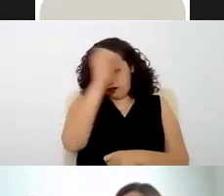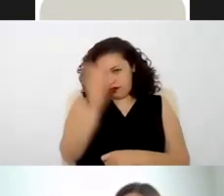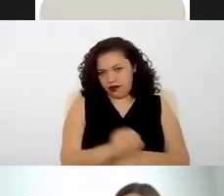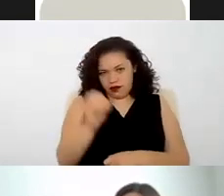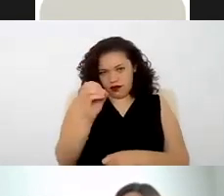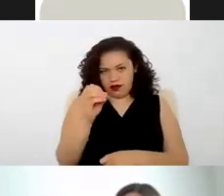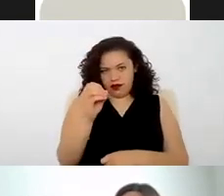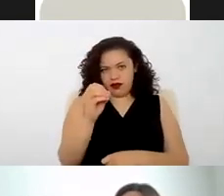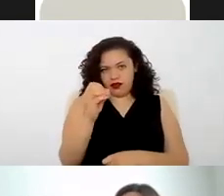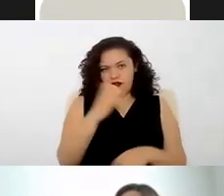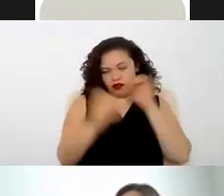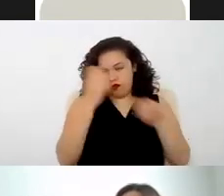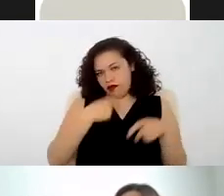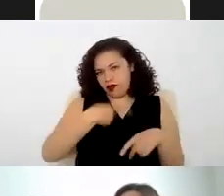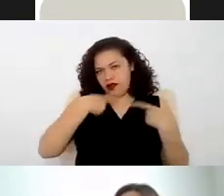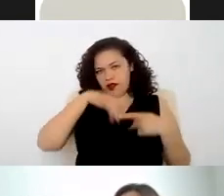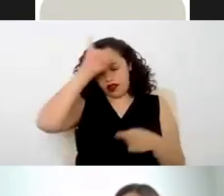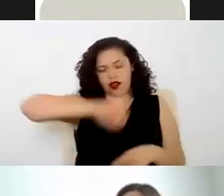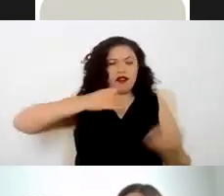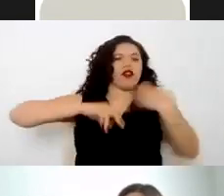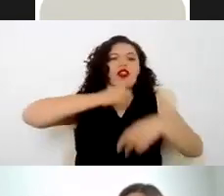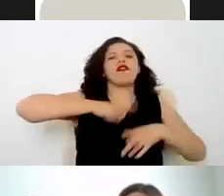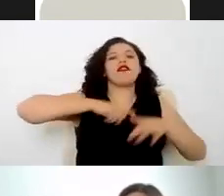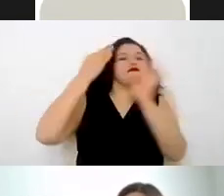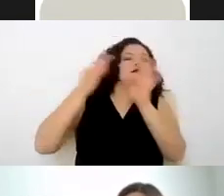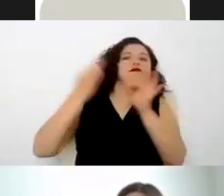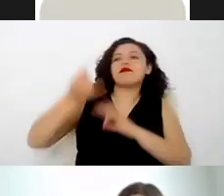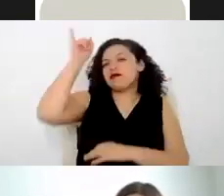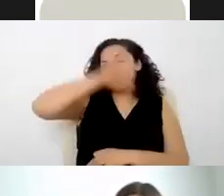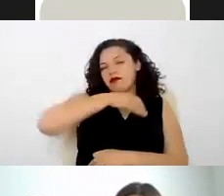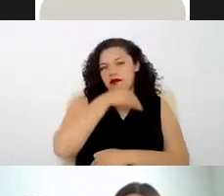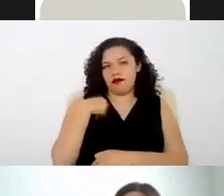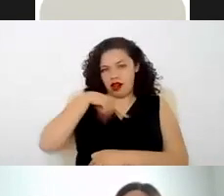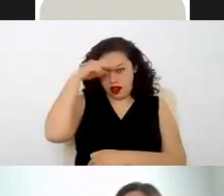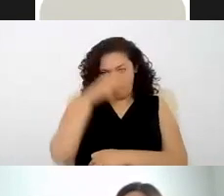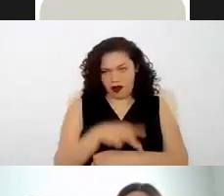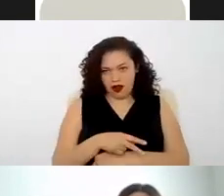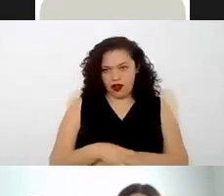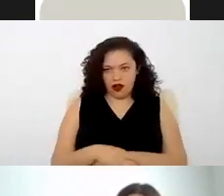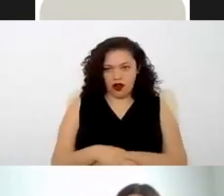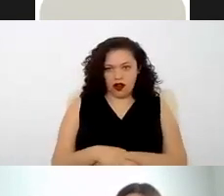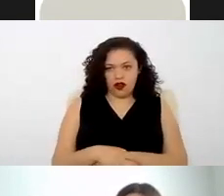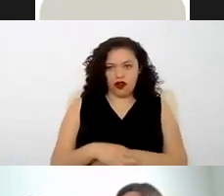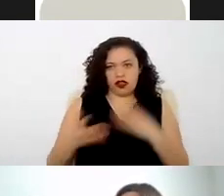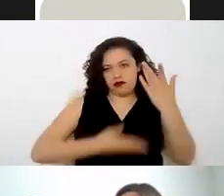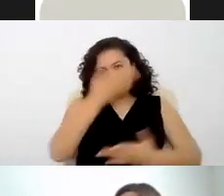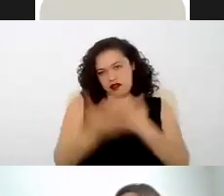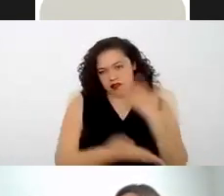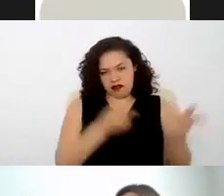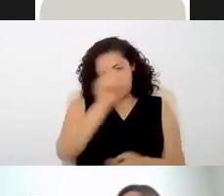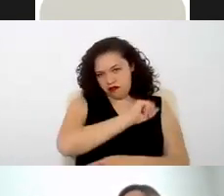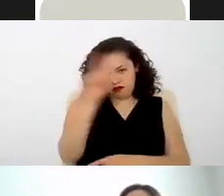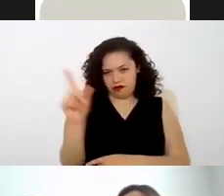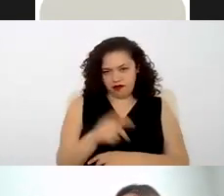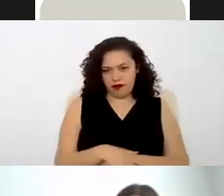patronales que tienen que cumplir todos y cada uno de los patrones aquí en México y en una prestación de servicios profesionales